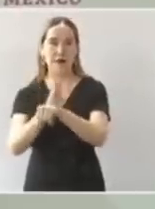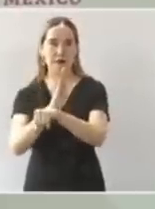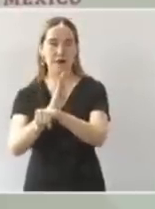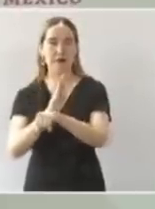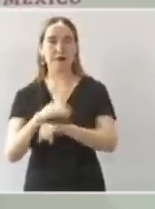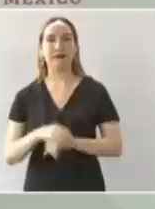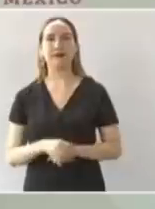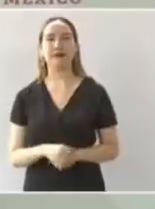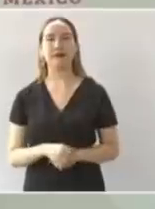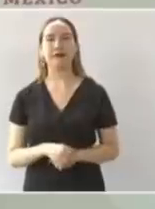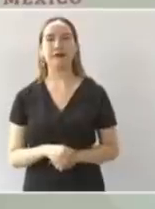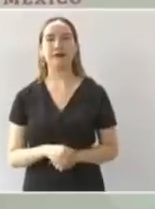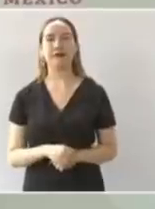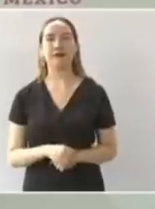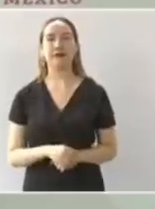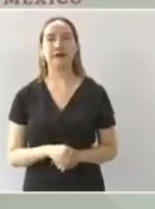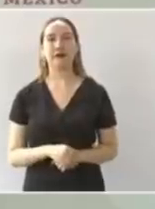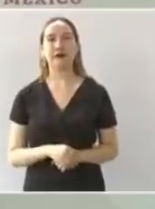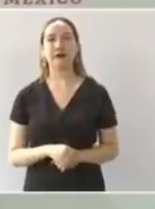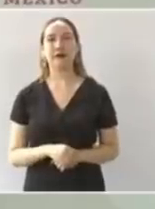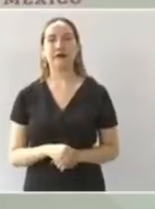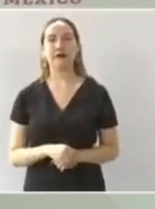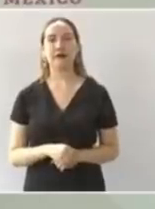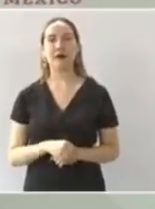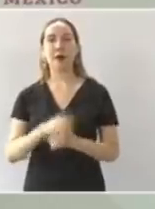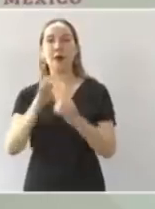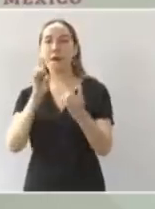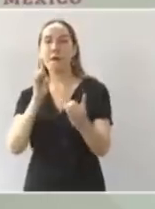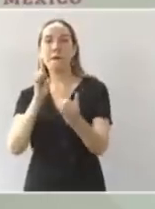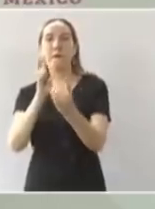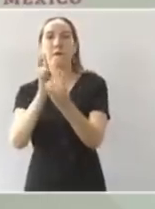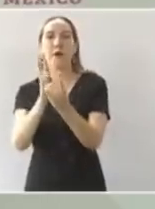beneficiario nada de intermediarios